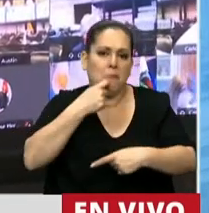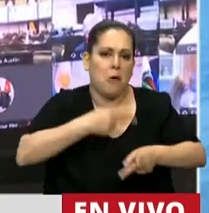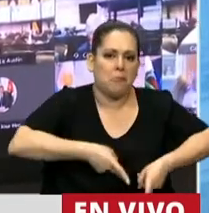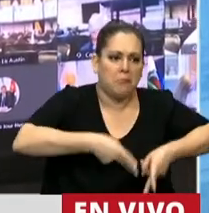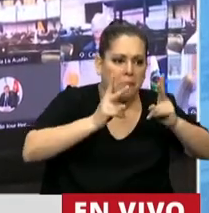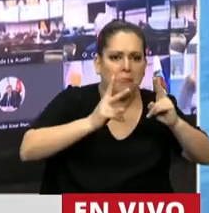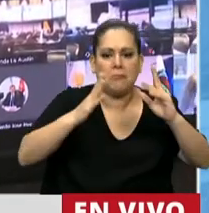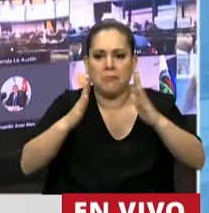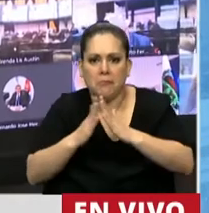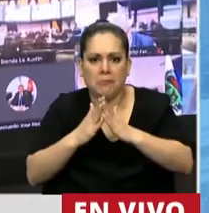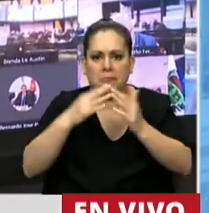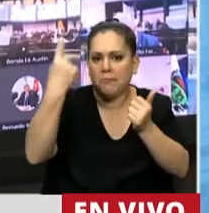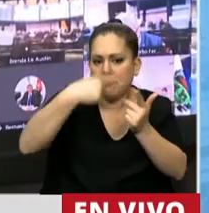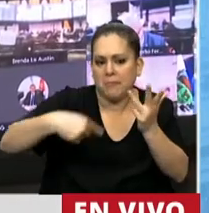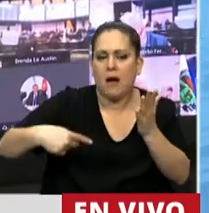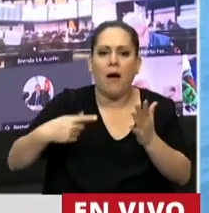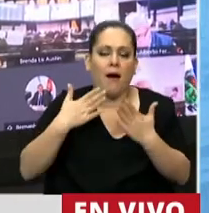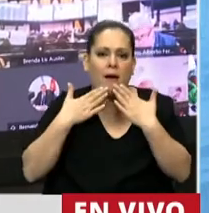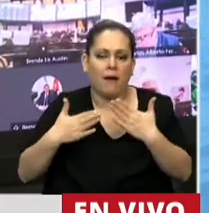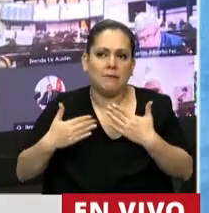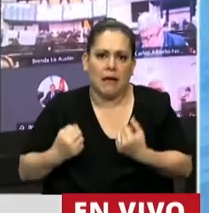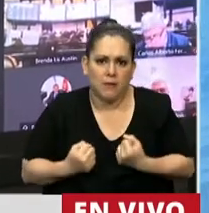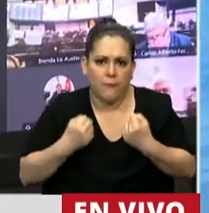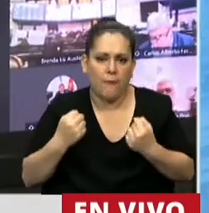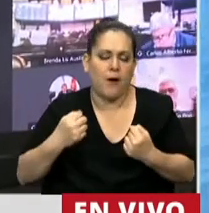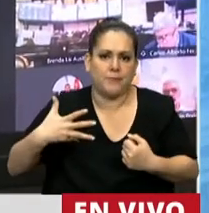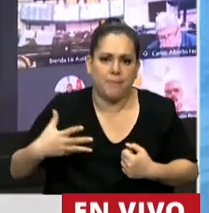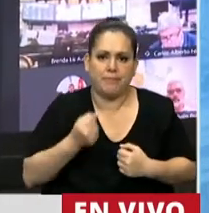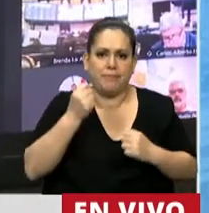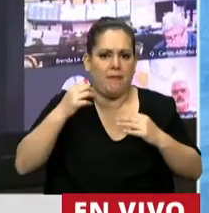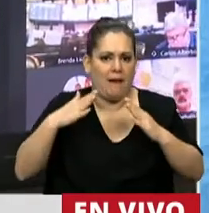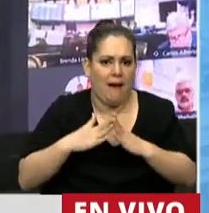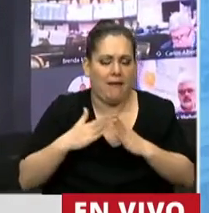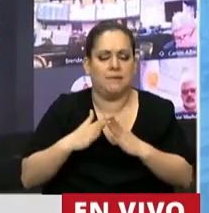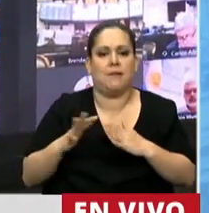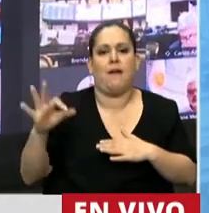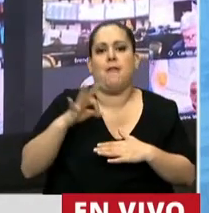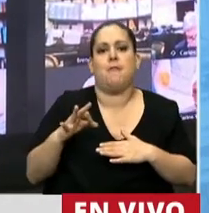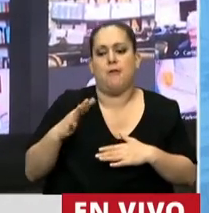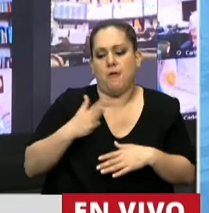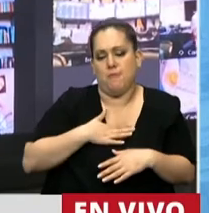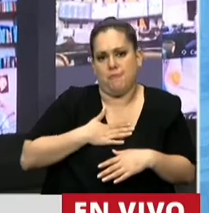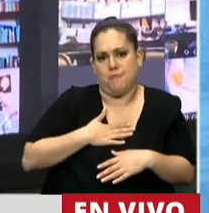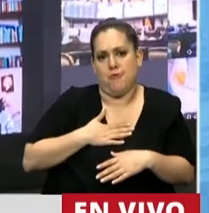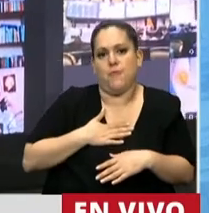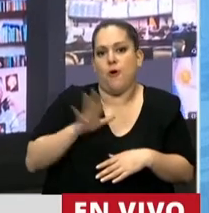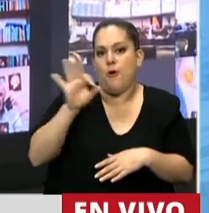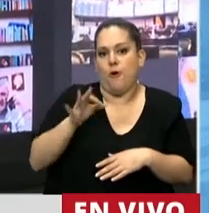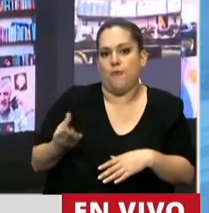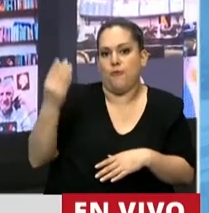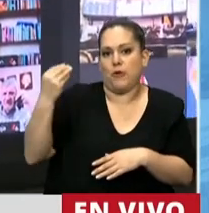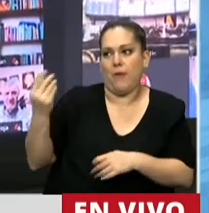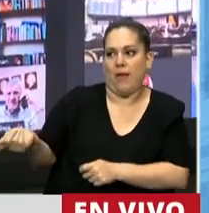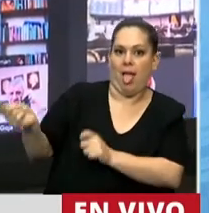especialmente los inmuebles y que han logrado a través del esfuerzo propio o ajeno, porque muchos también vienen por